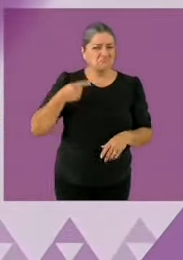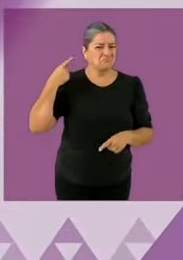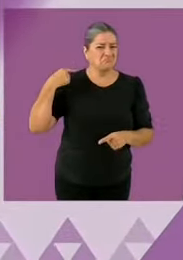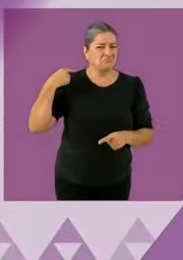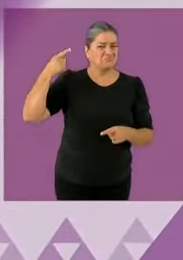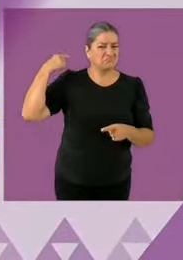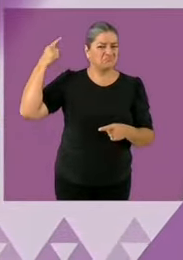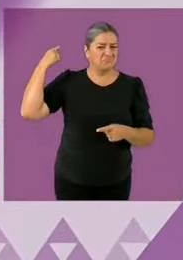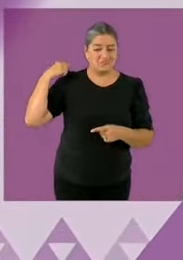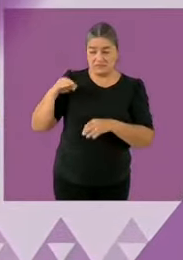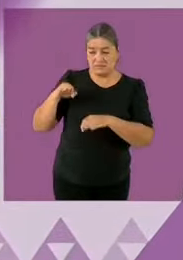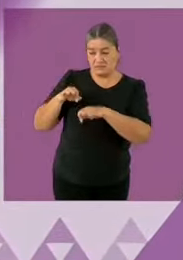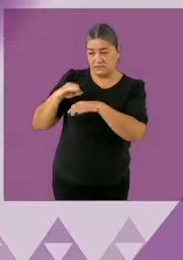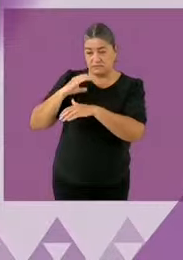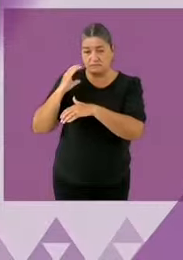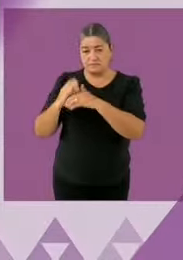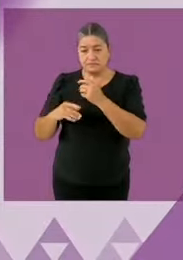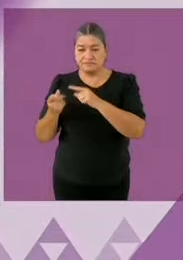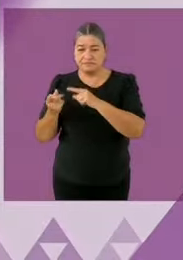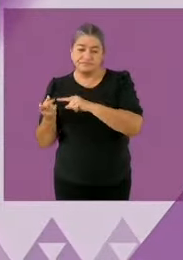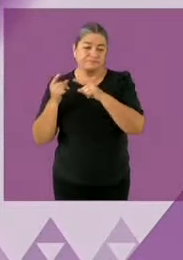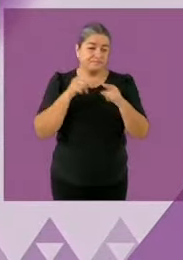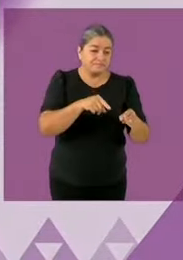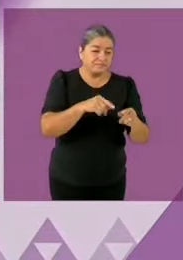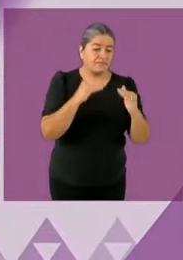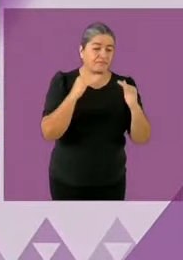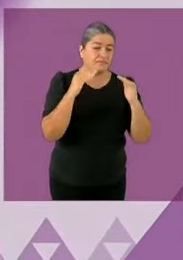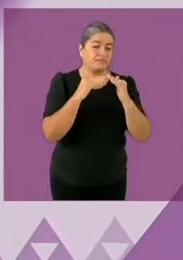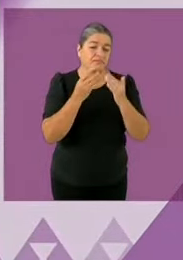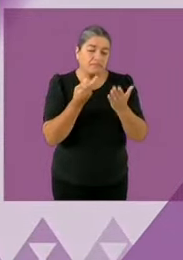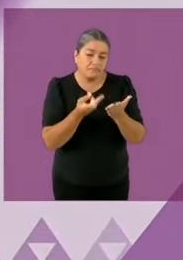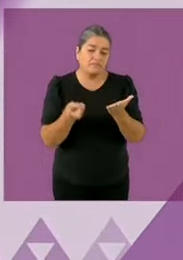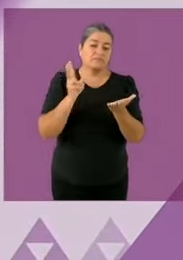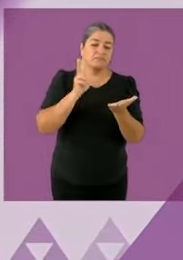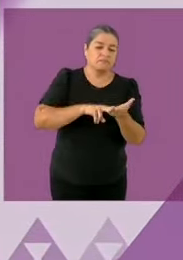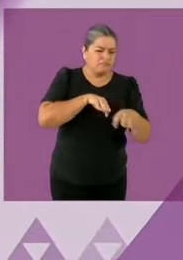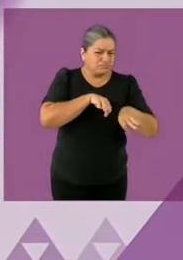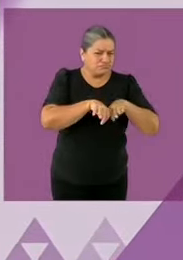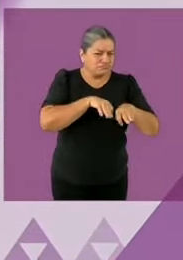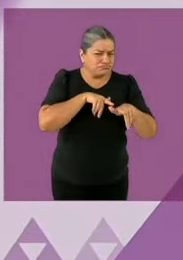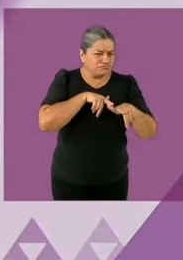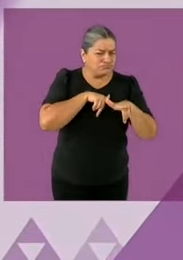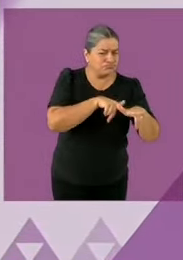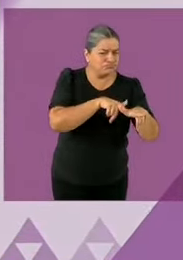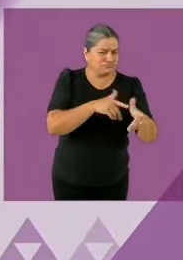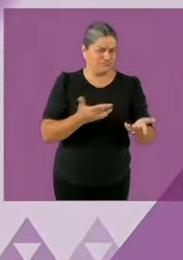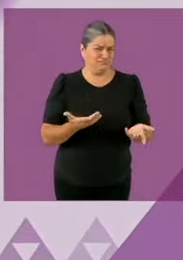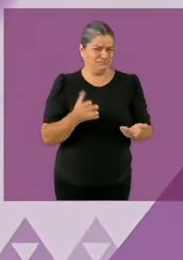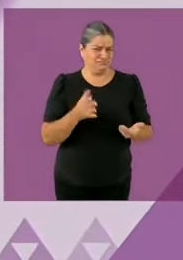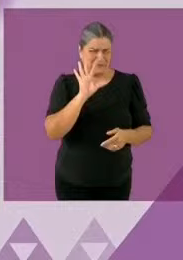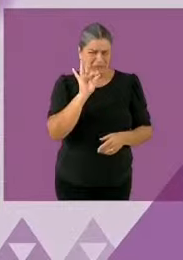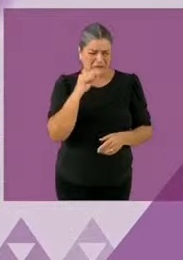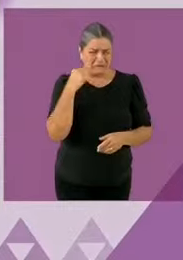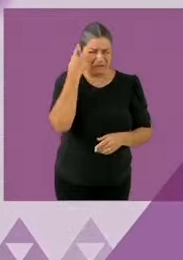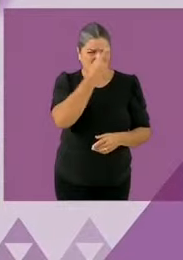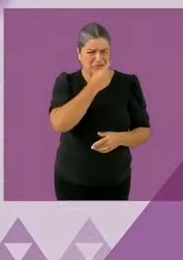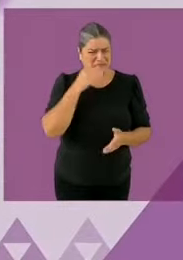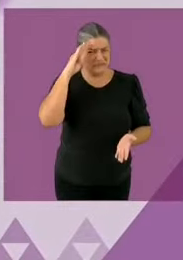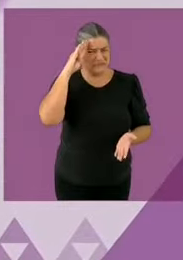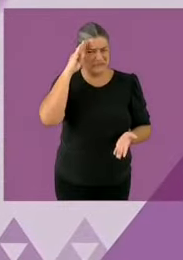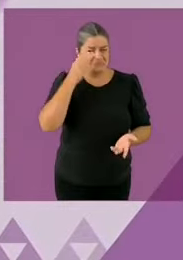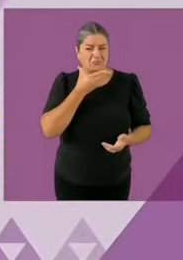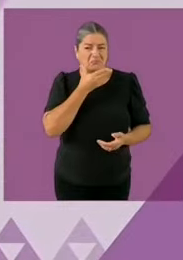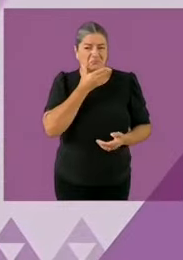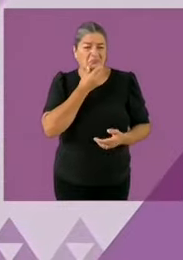contra 16 horas de los hombres es una desigualdad que hay que arreglar sistémicamente por eso hablo del sistema nacional de cuidados